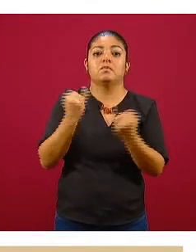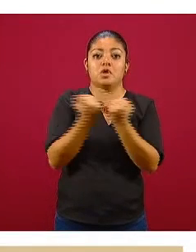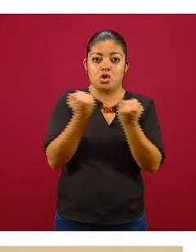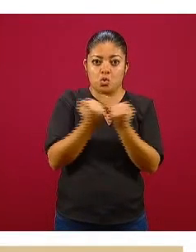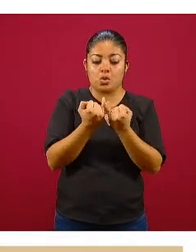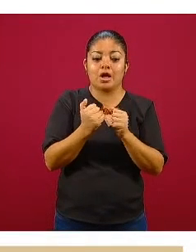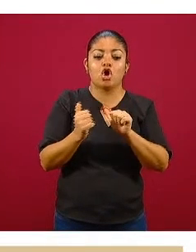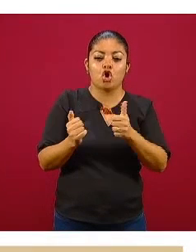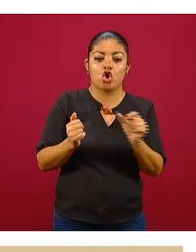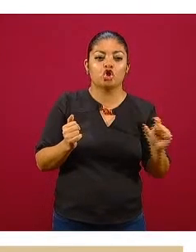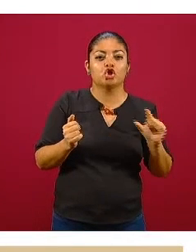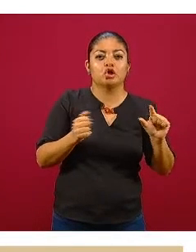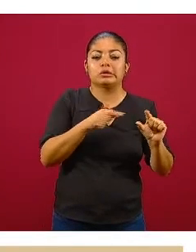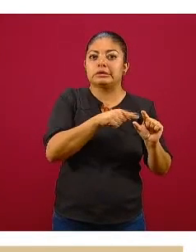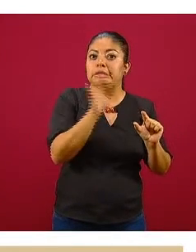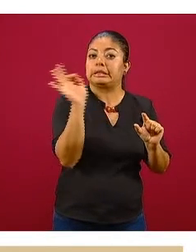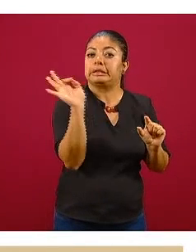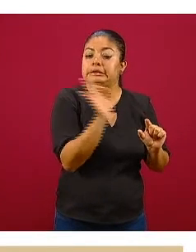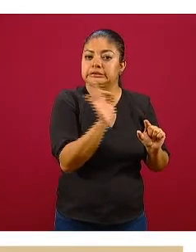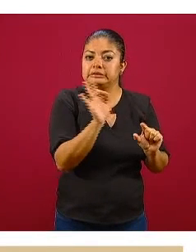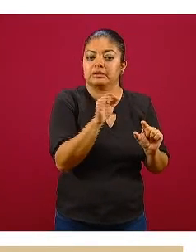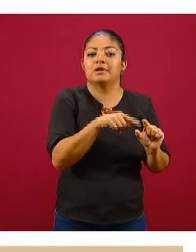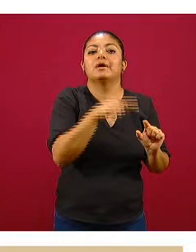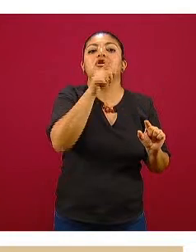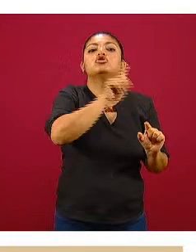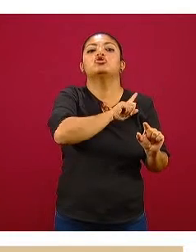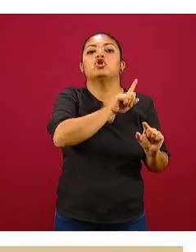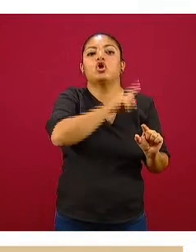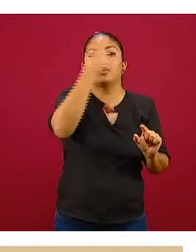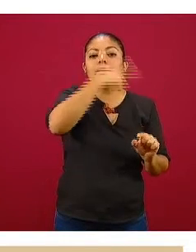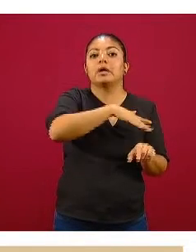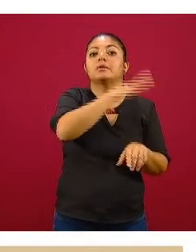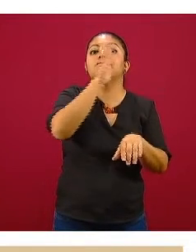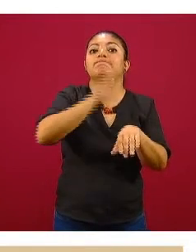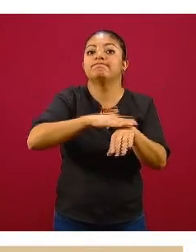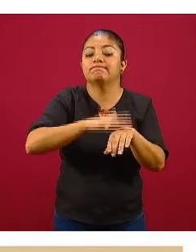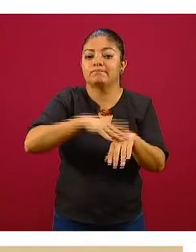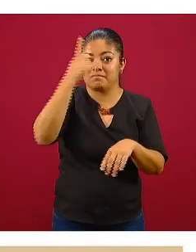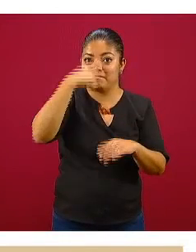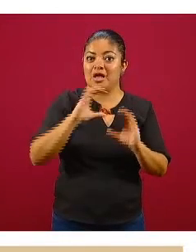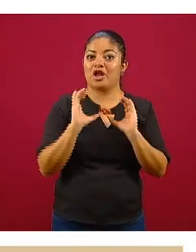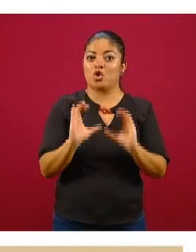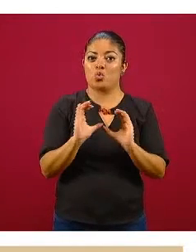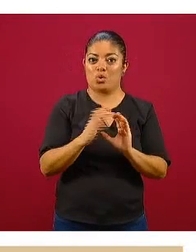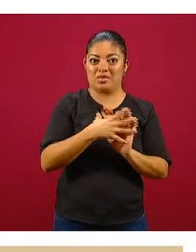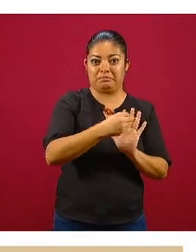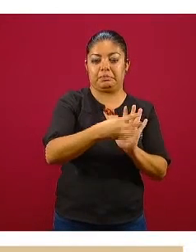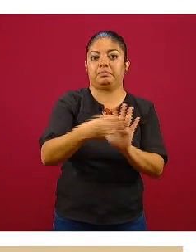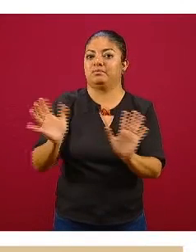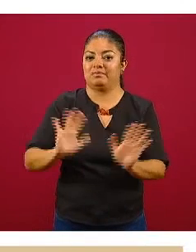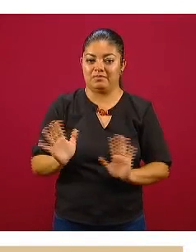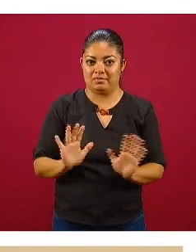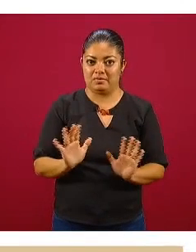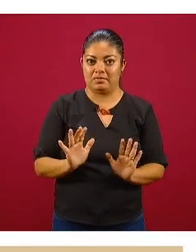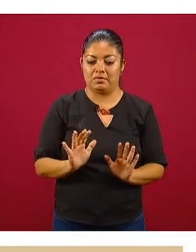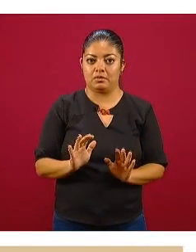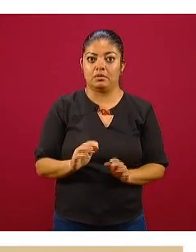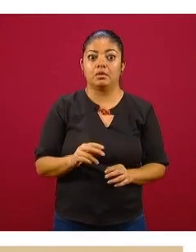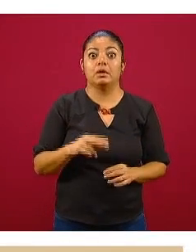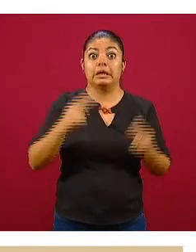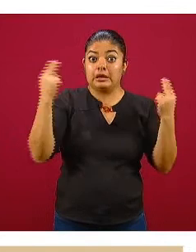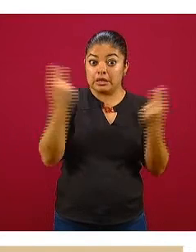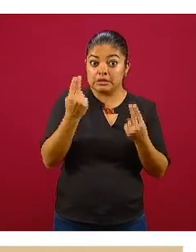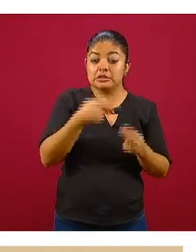sospechosos, que son informativos para fines de vigilancia epidemiológica, es decir, no se requiere tener la confirmación